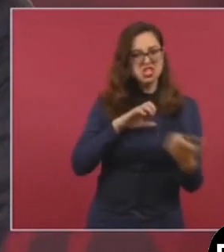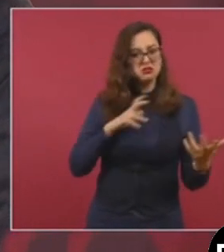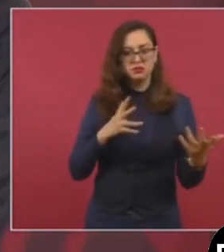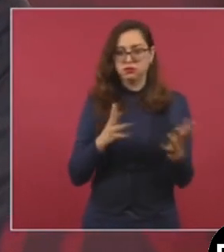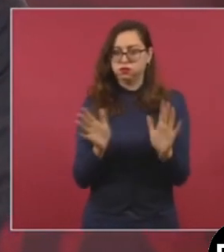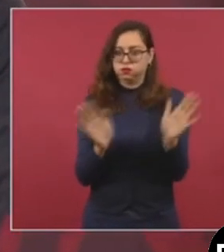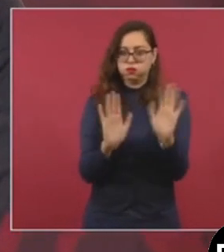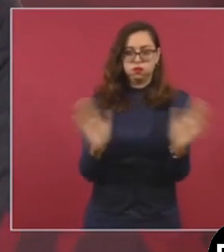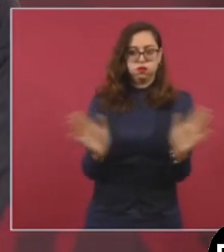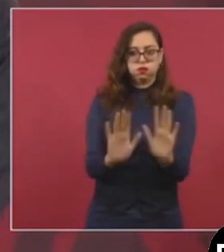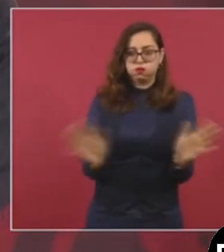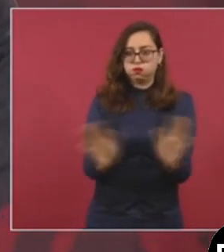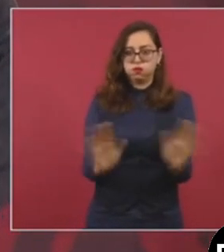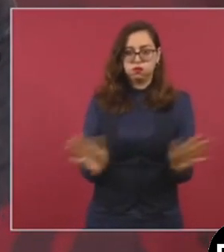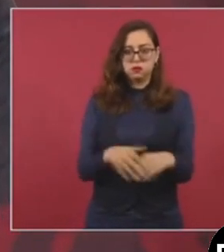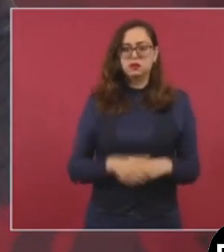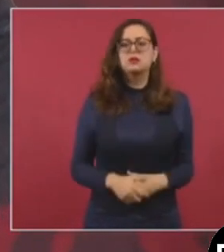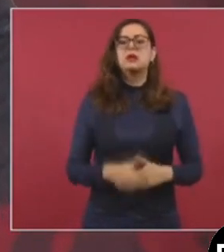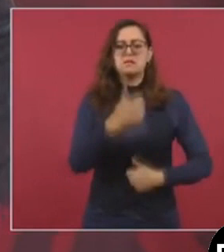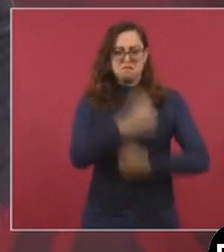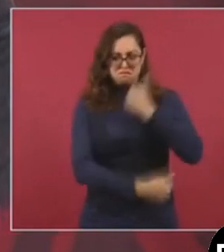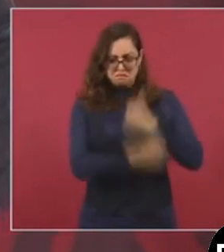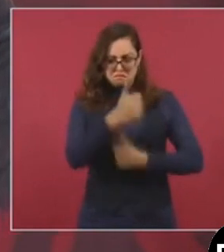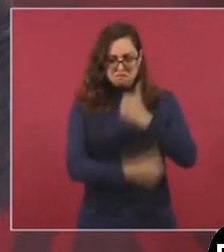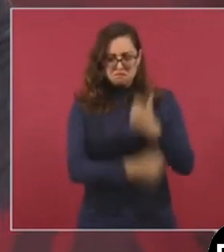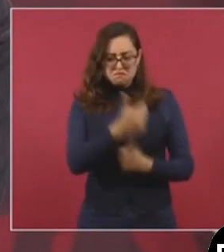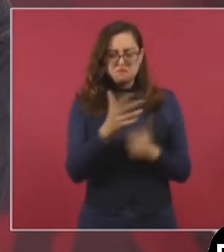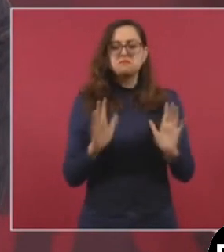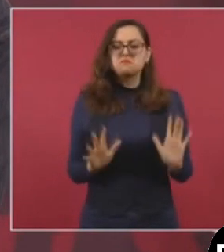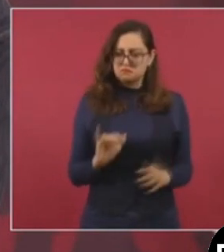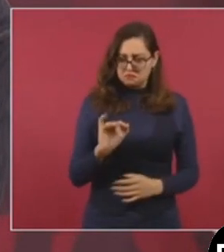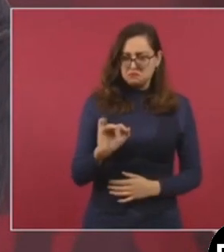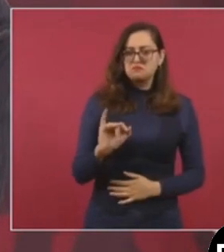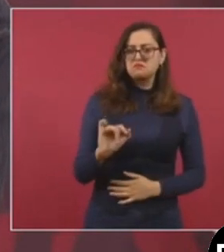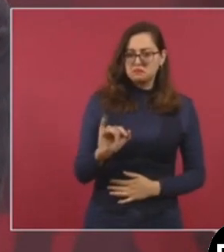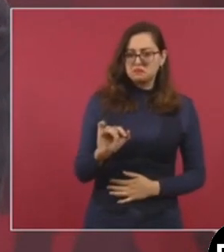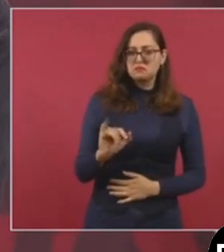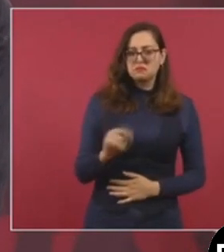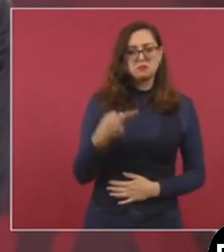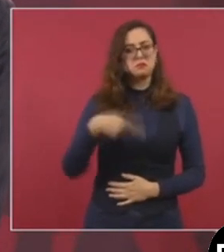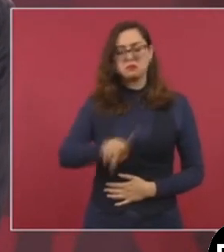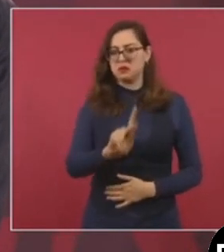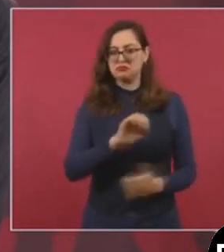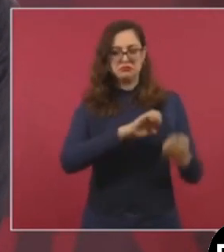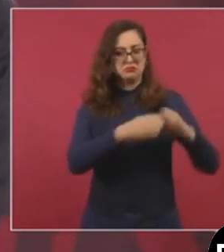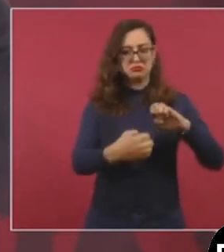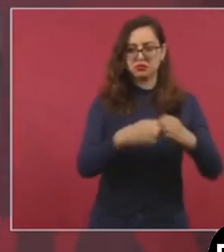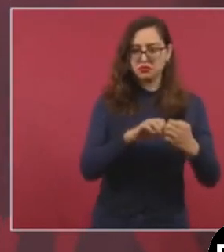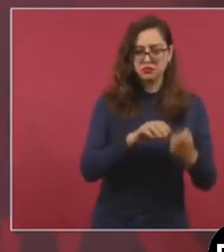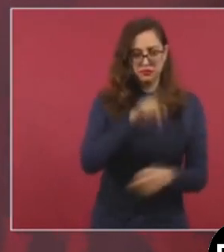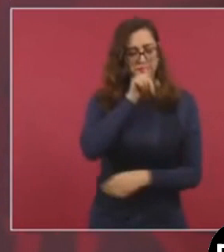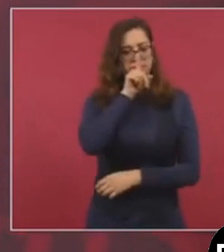tenemos adversarios y no vemos a nadie